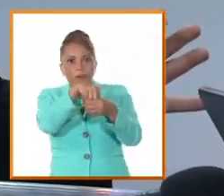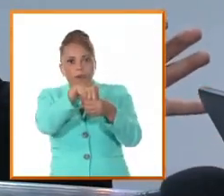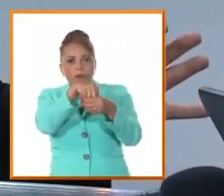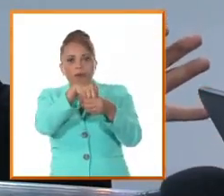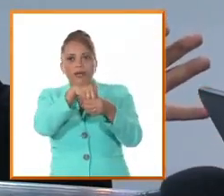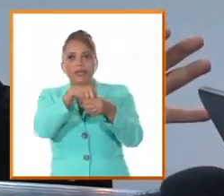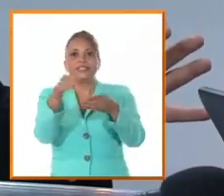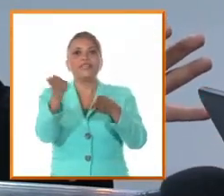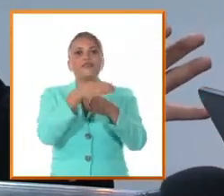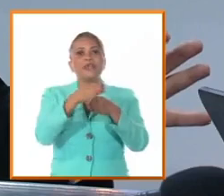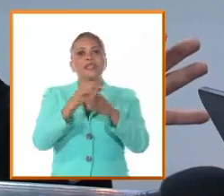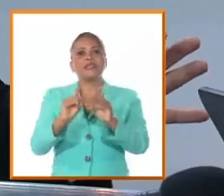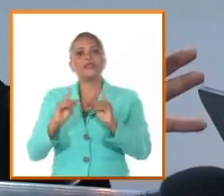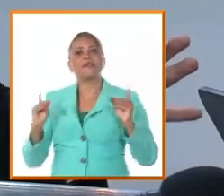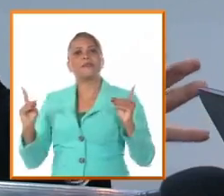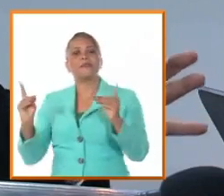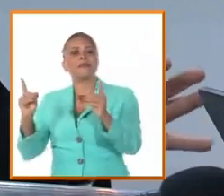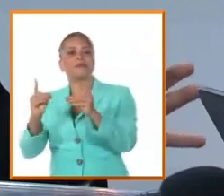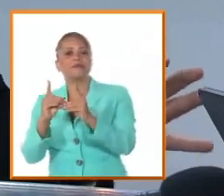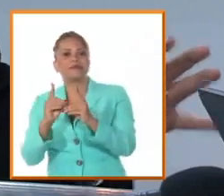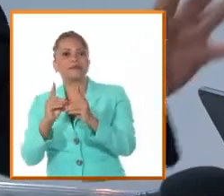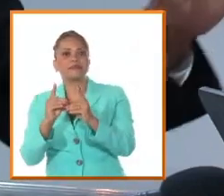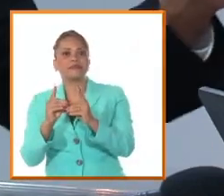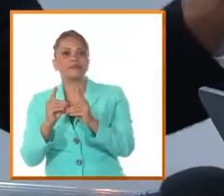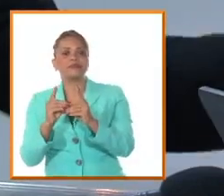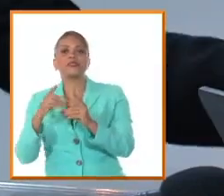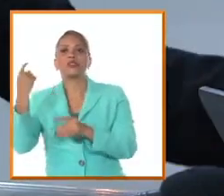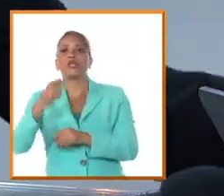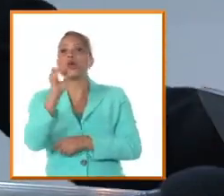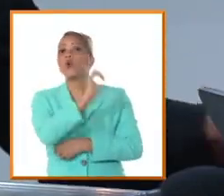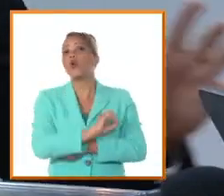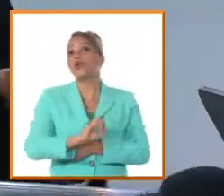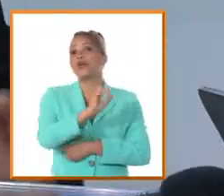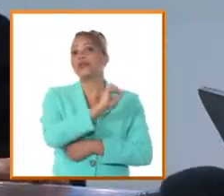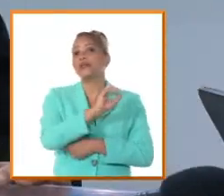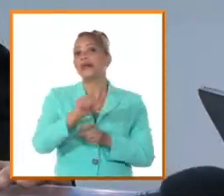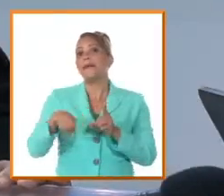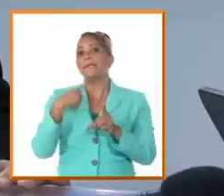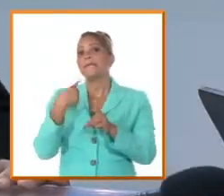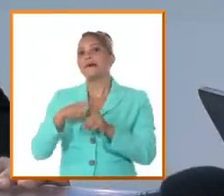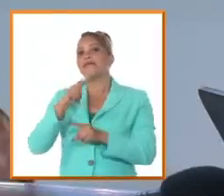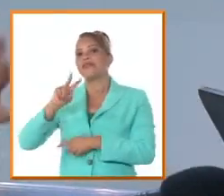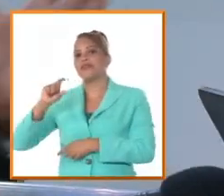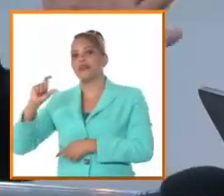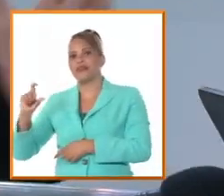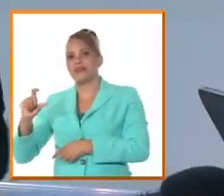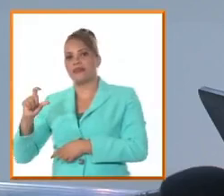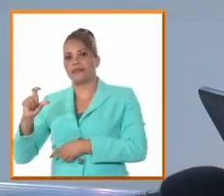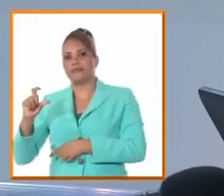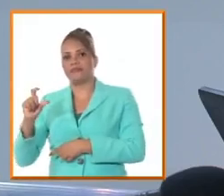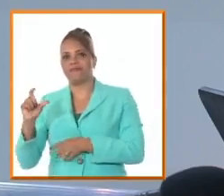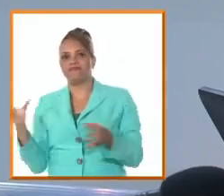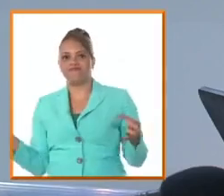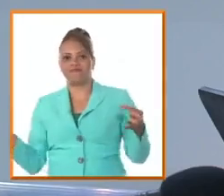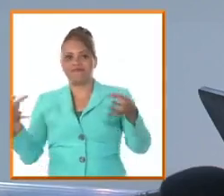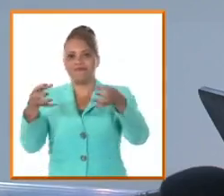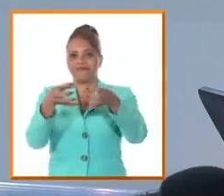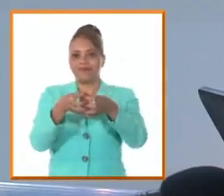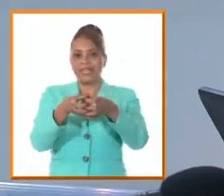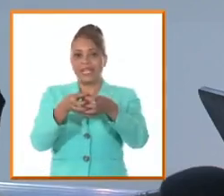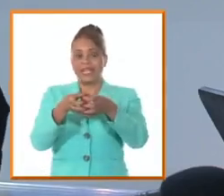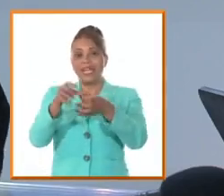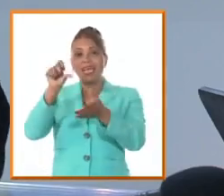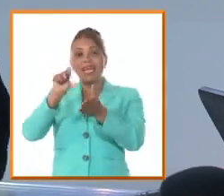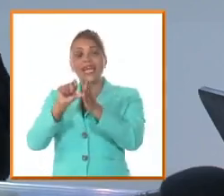a distintos departamentos en las distintas jurisdicciones de Oriente y también de las villas y el